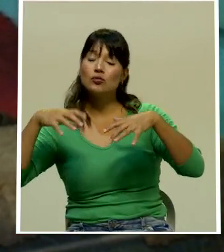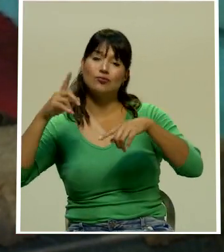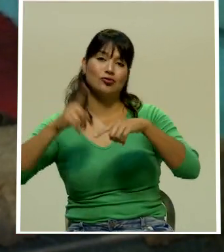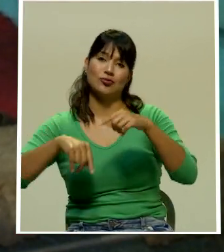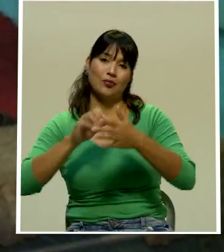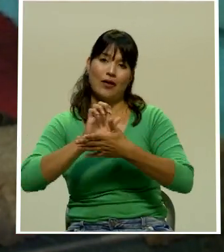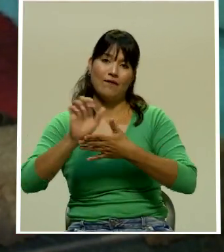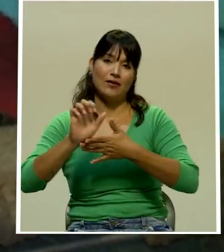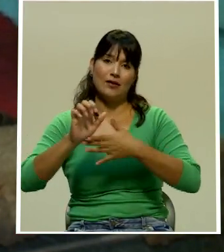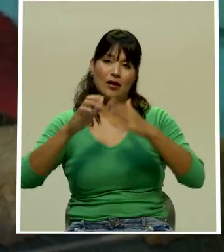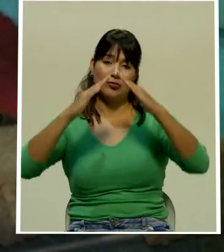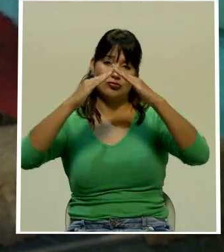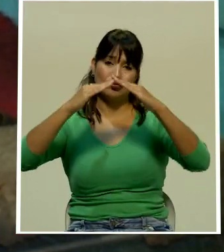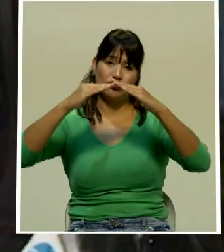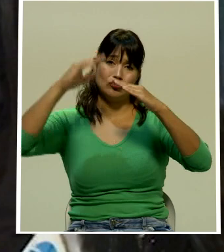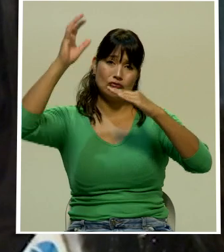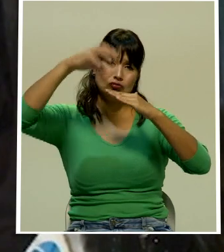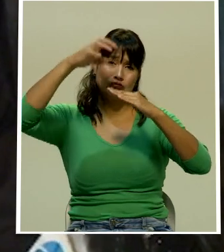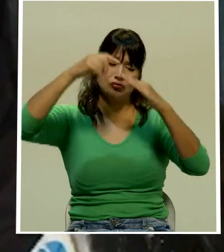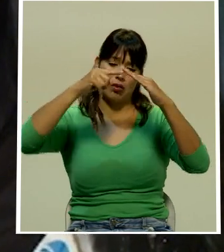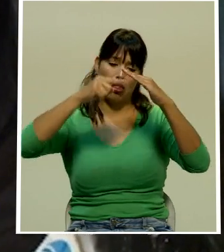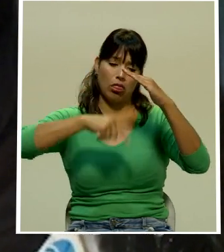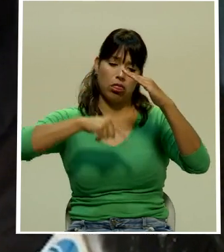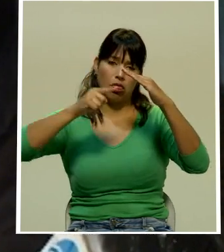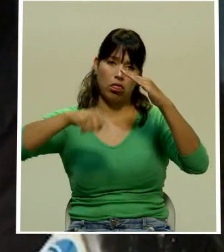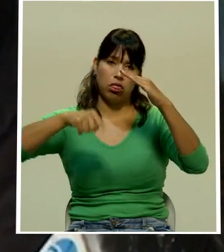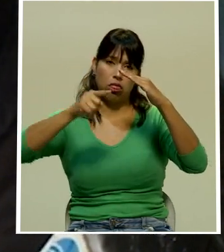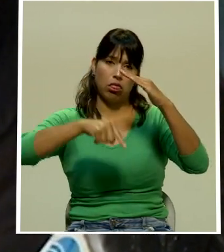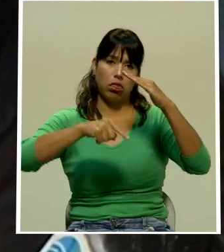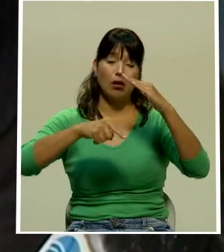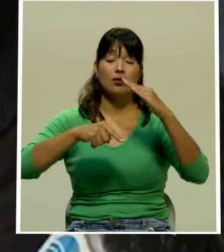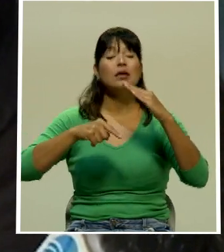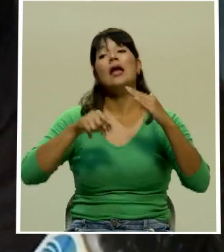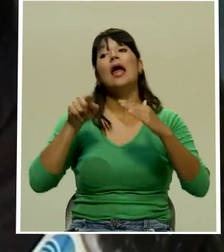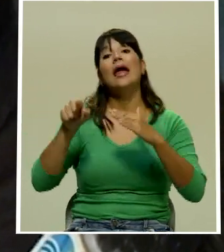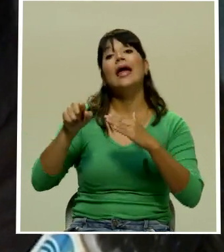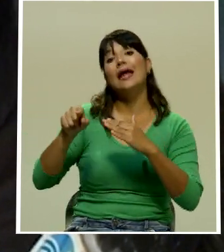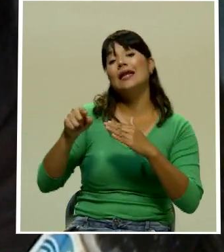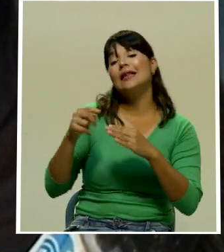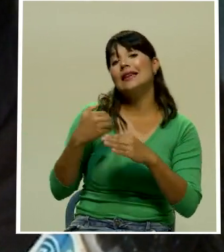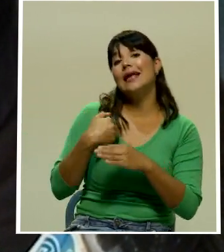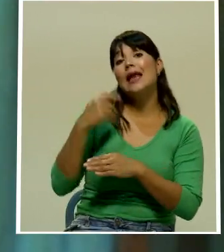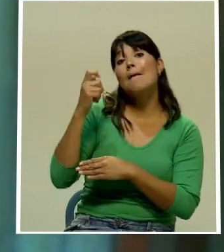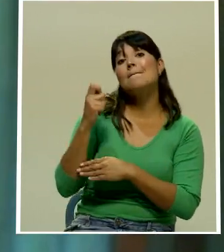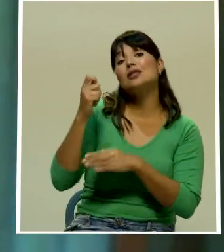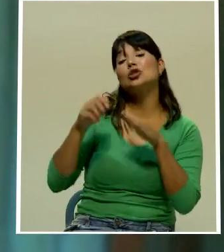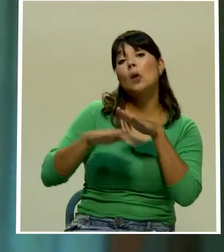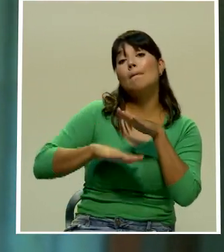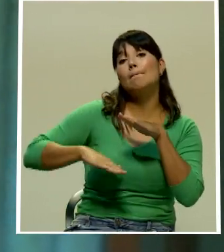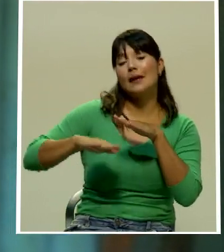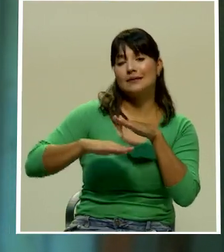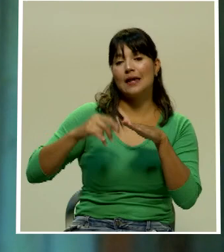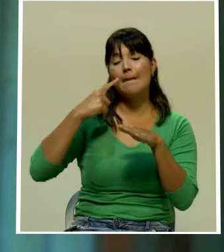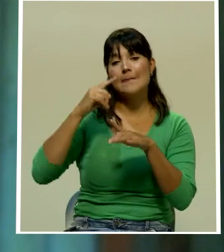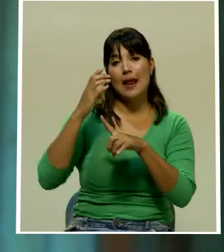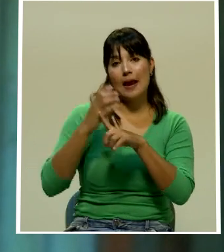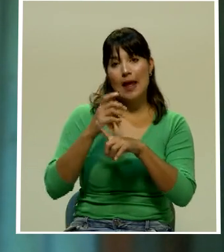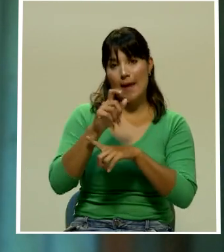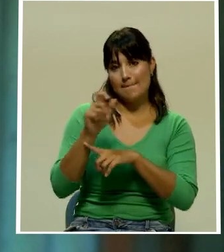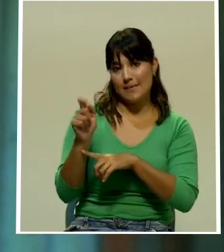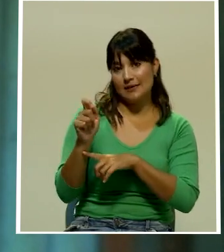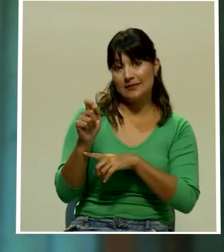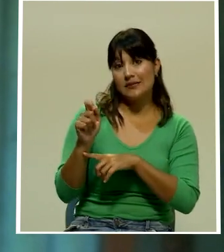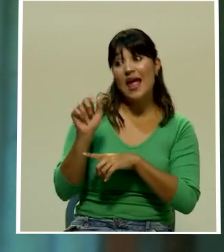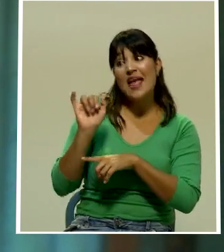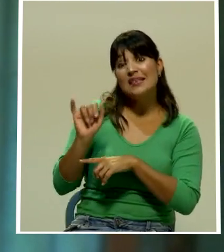que el agua llegue cerca de su cama. Él depende de una pensión básica que recibe cada mes y la debe distribuir entre